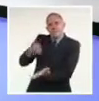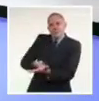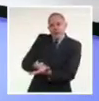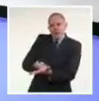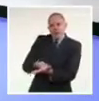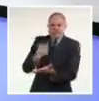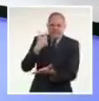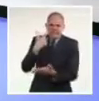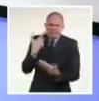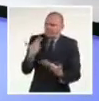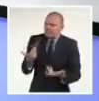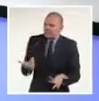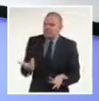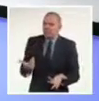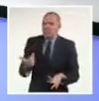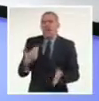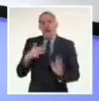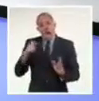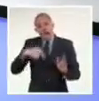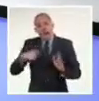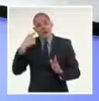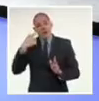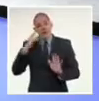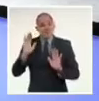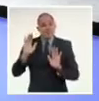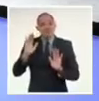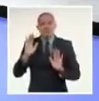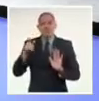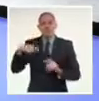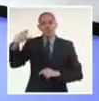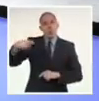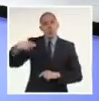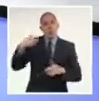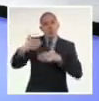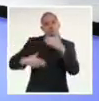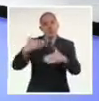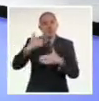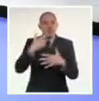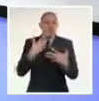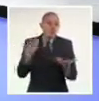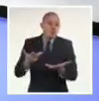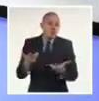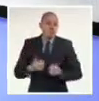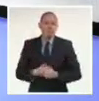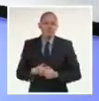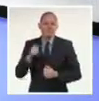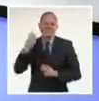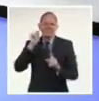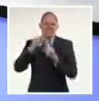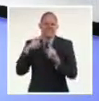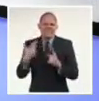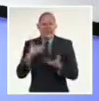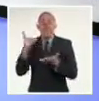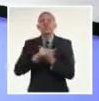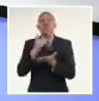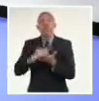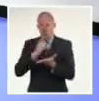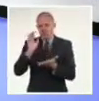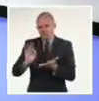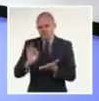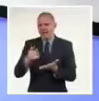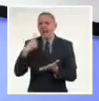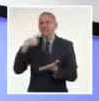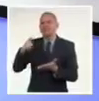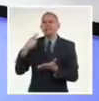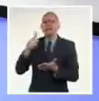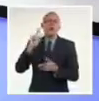BNC ni de Cuba y nunca lo ha sido. El objeto de este procedimiento es deuda pública porque fue contraída por el BNC antes